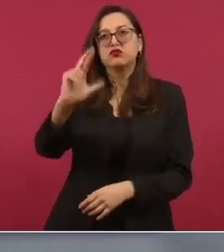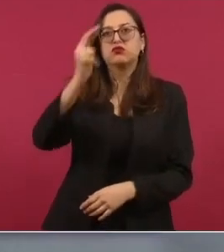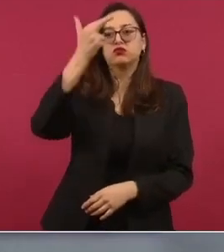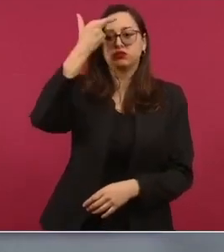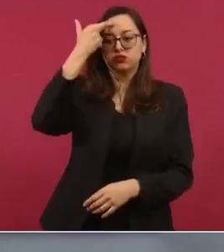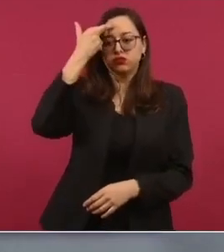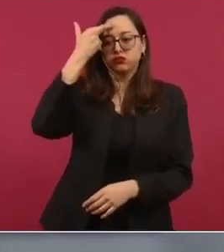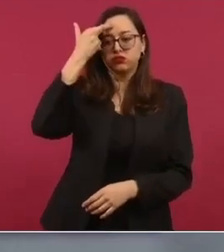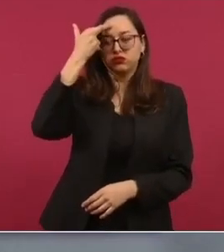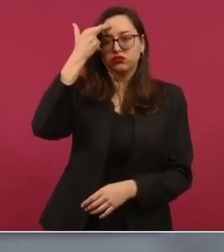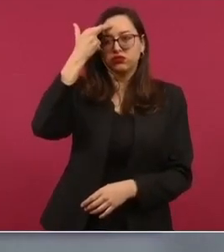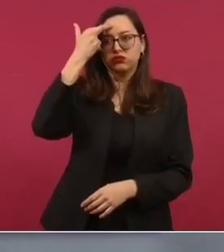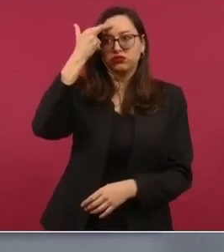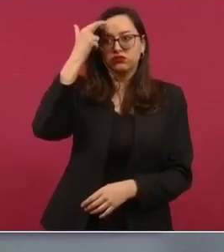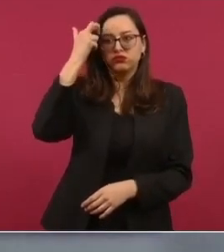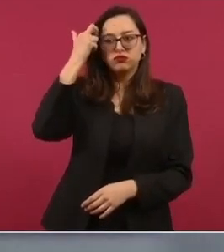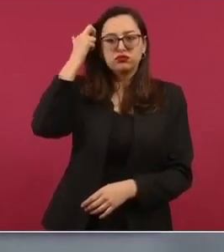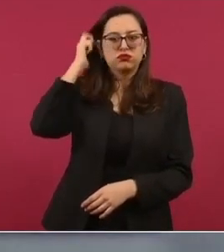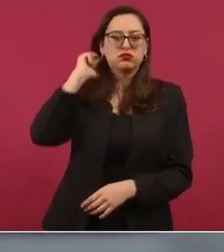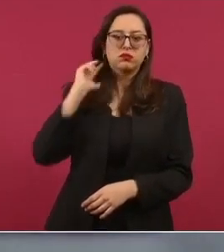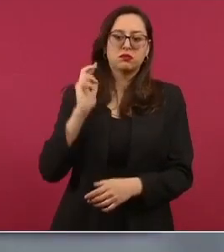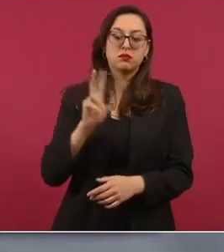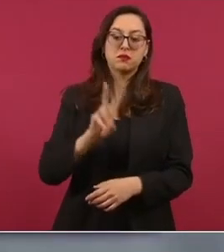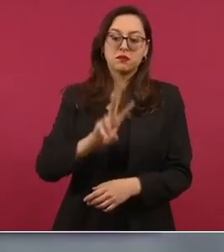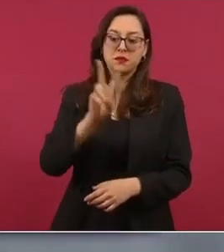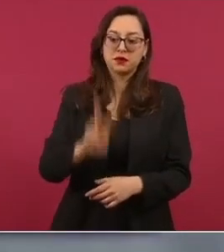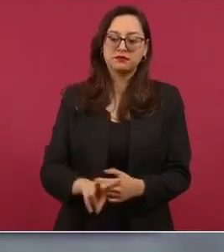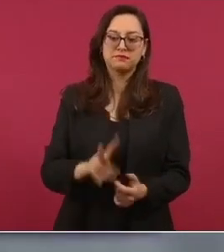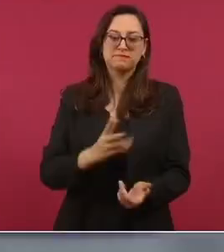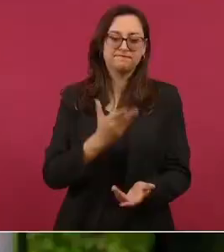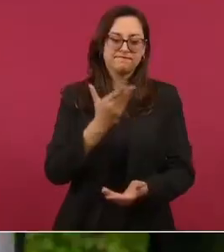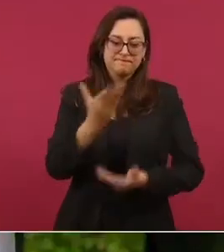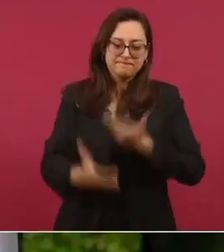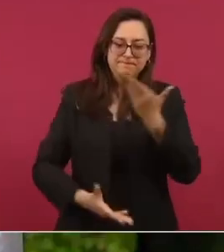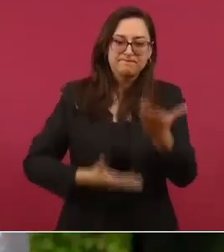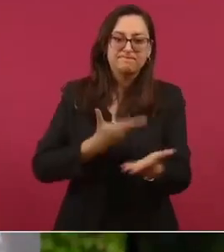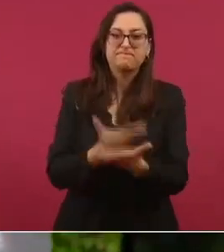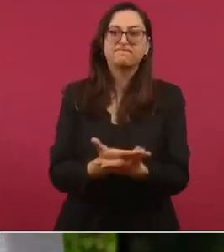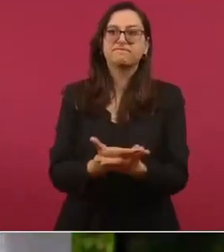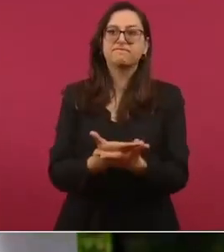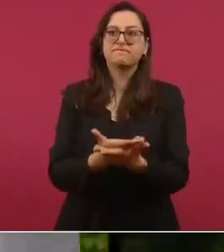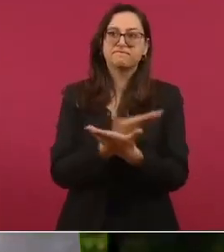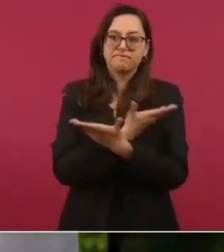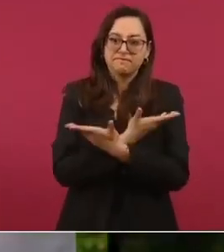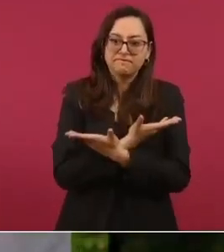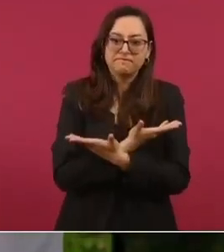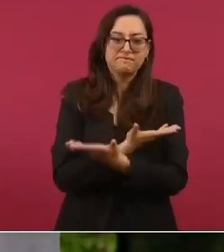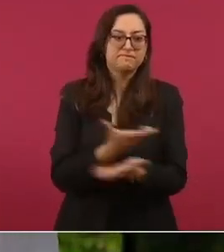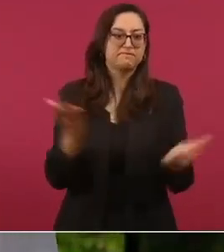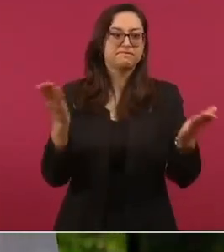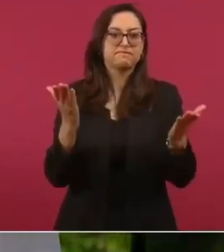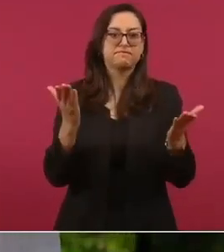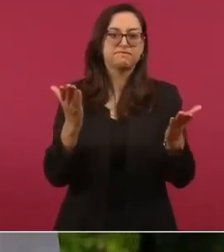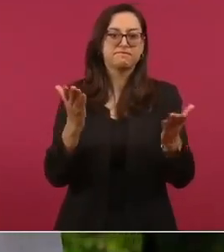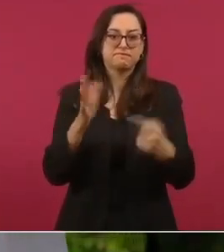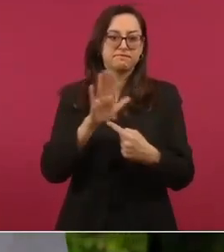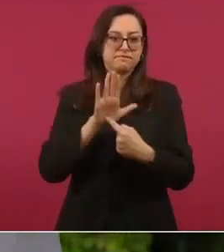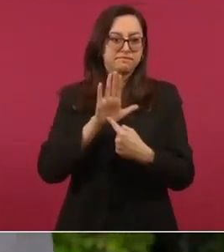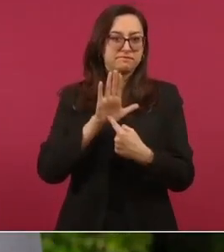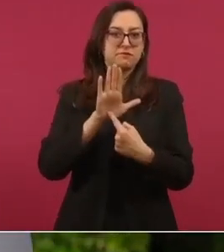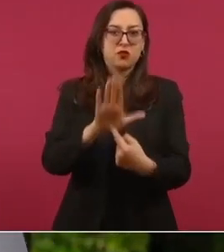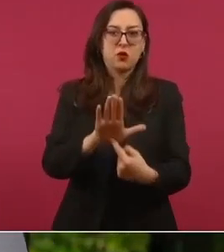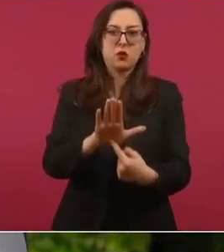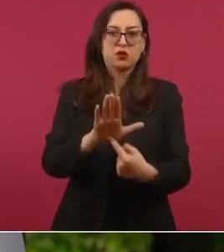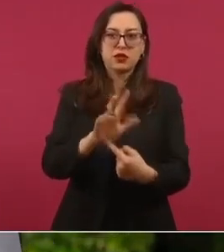este acto a los que fueron precursores